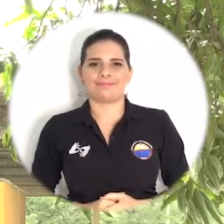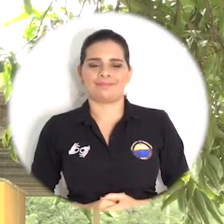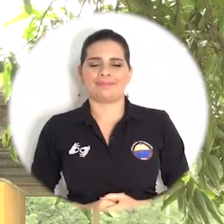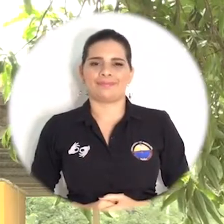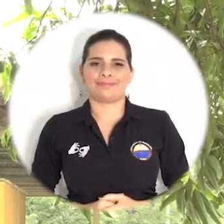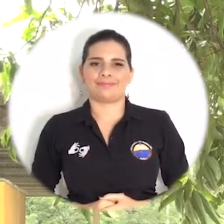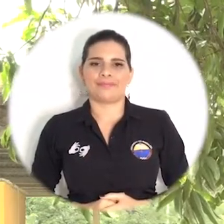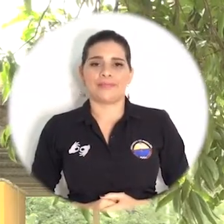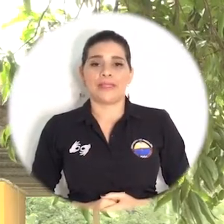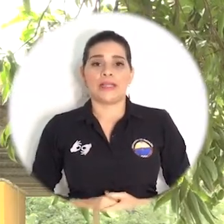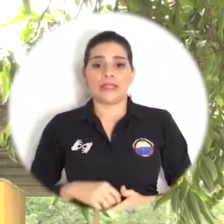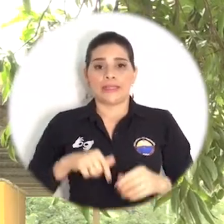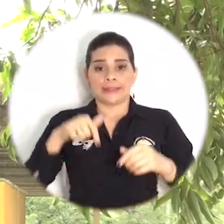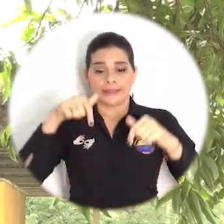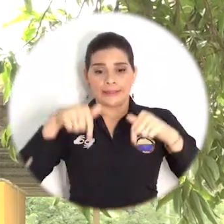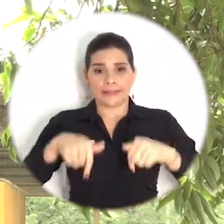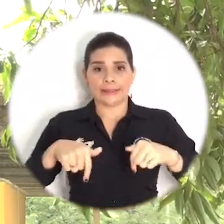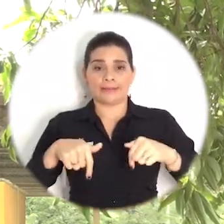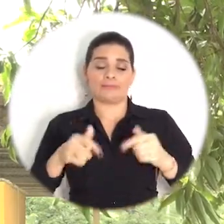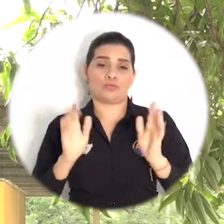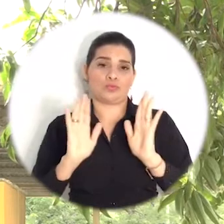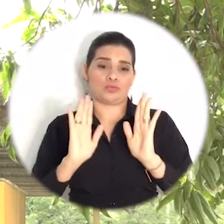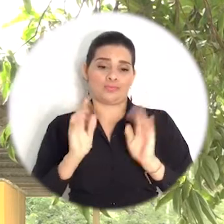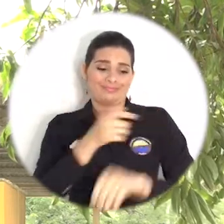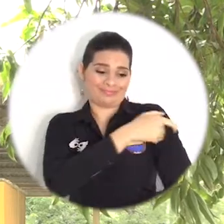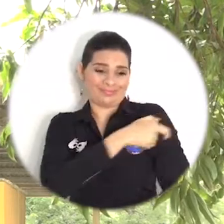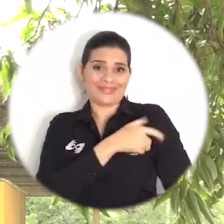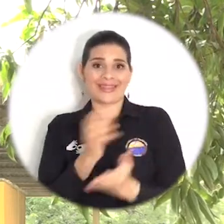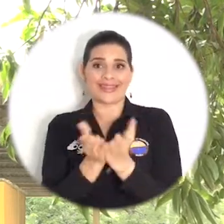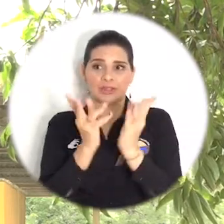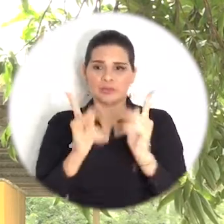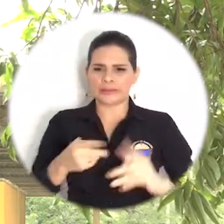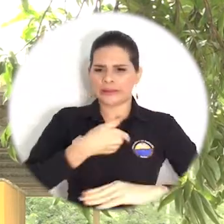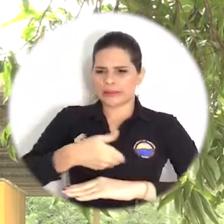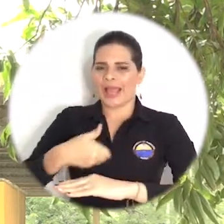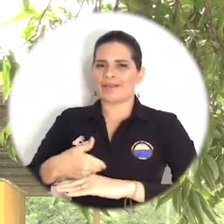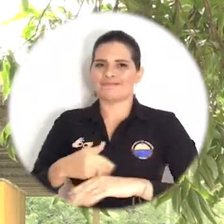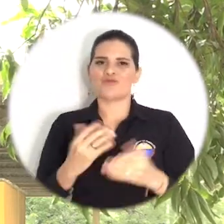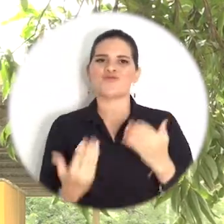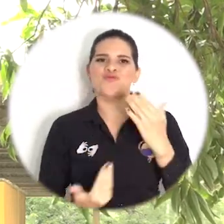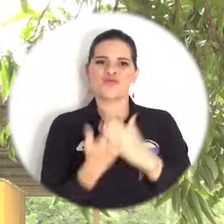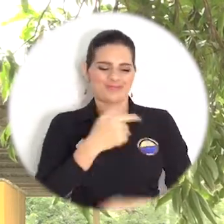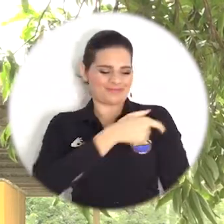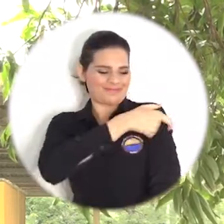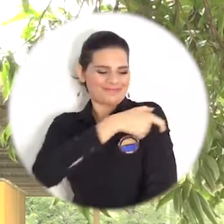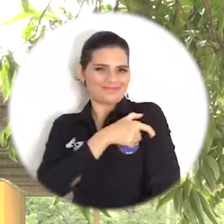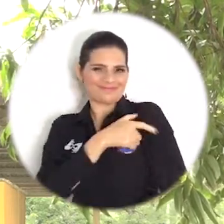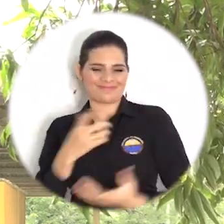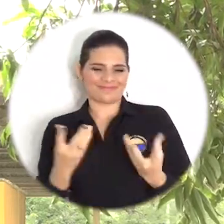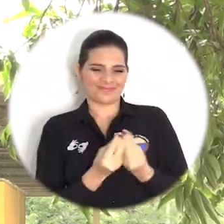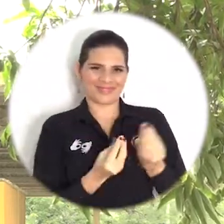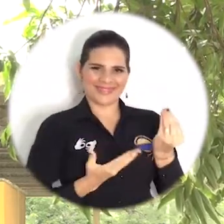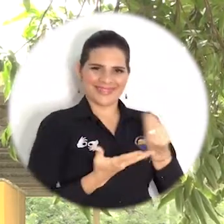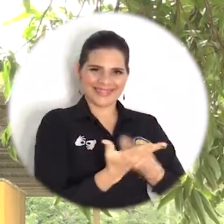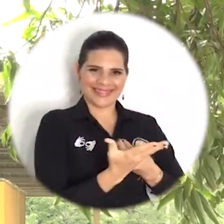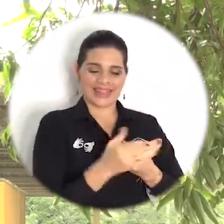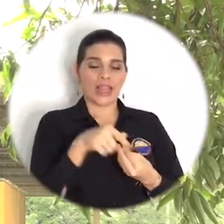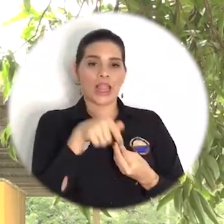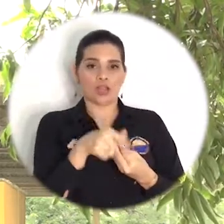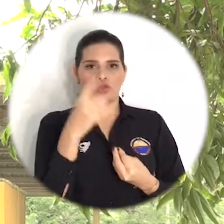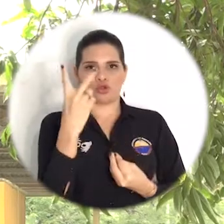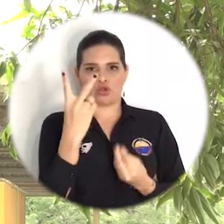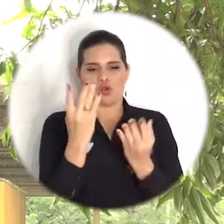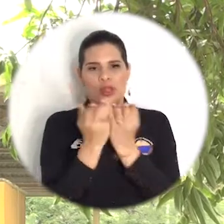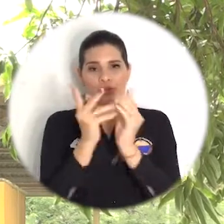En pro de garantizar las peticiones hechas por el Estamento Estudiantil, se ha creado el Comité de Garantías, que está compuesto por dos